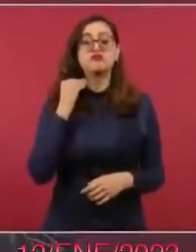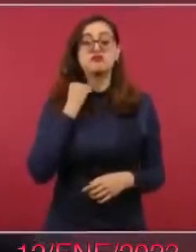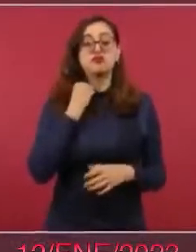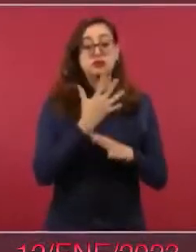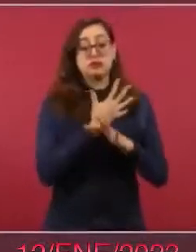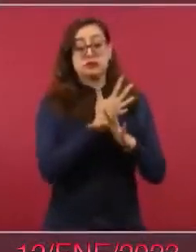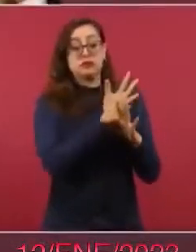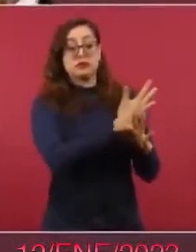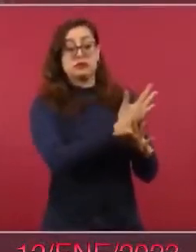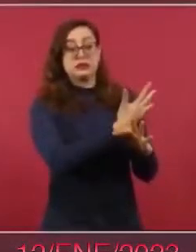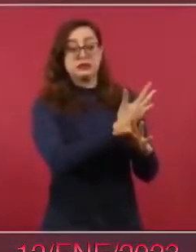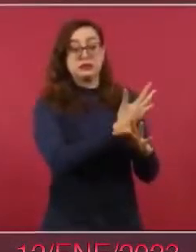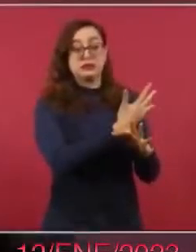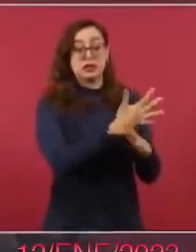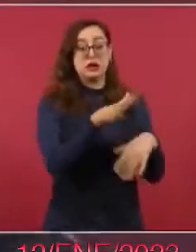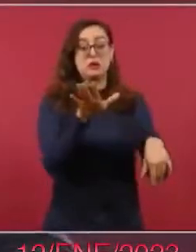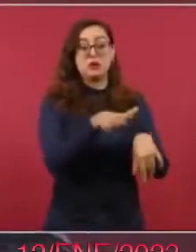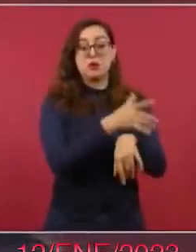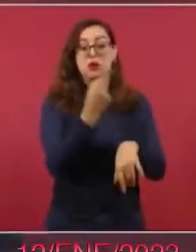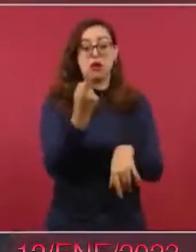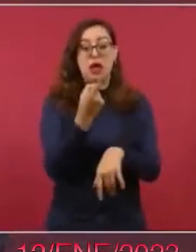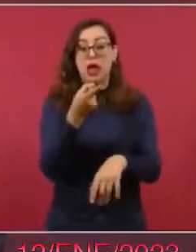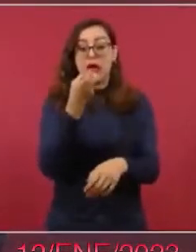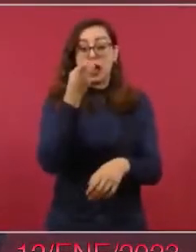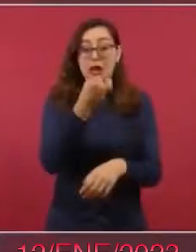con empresas privadas